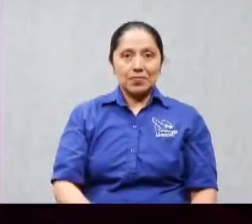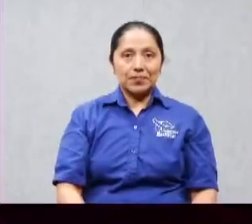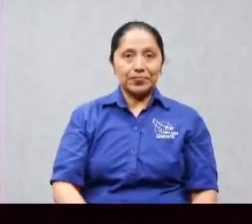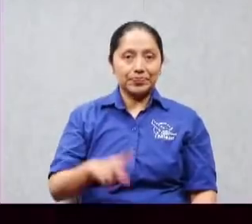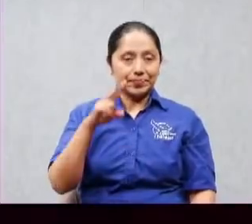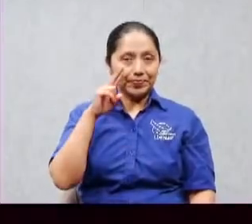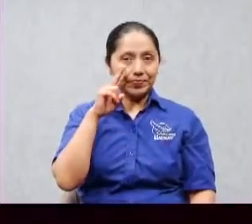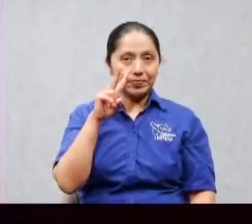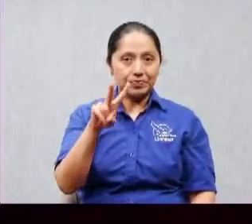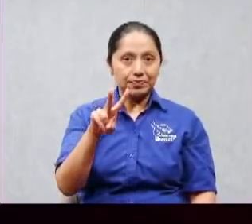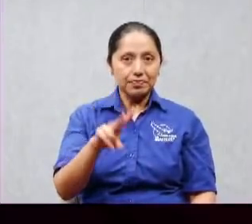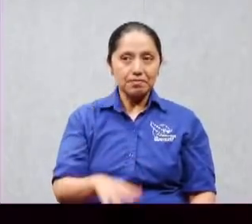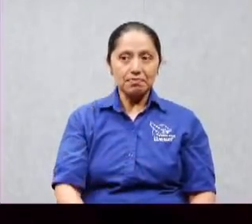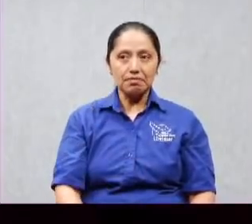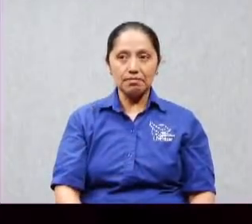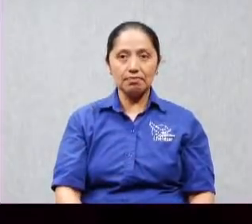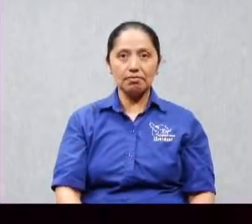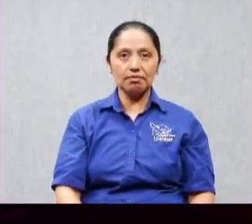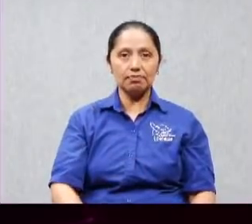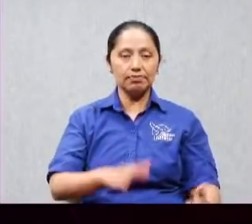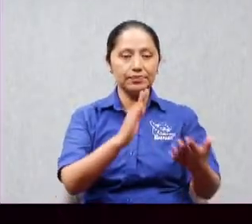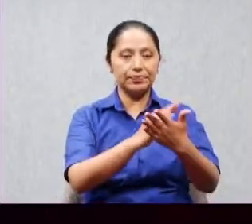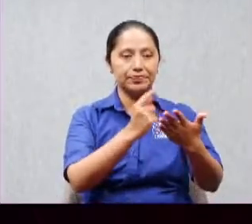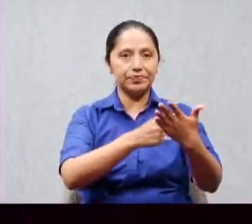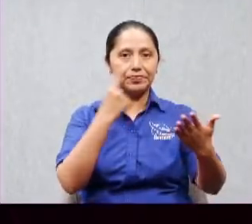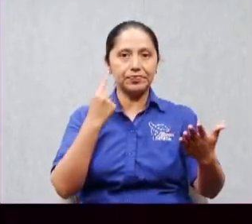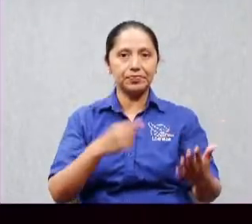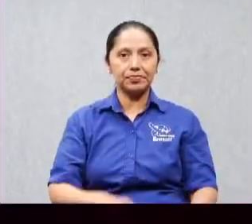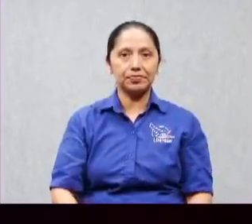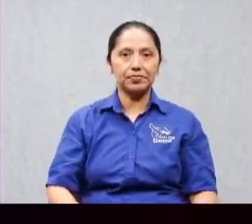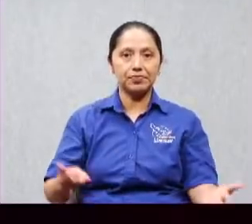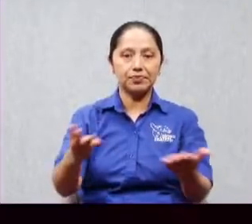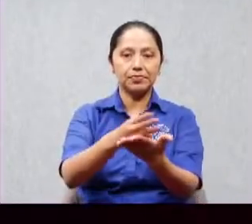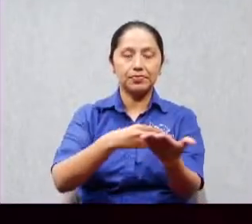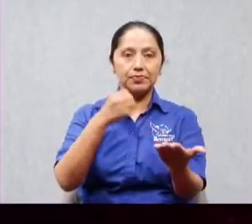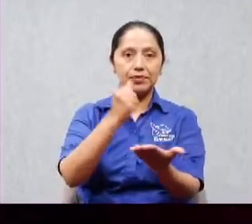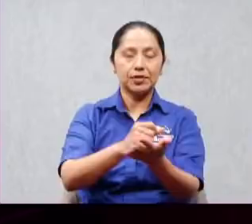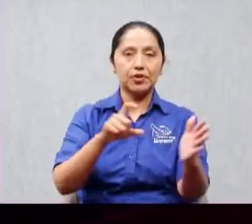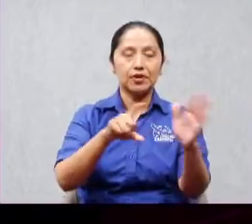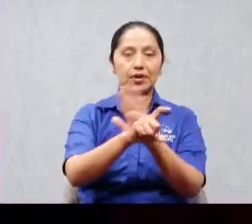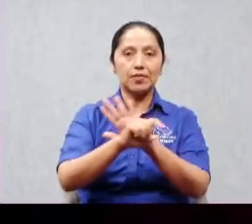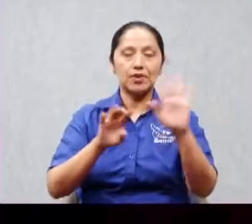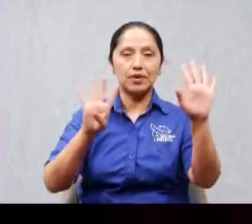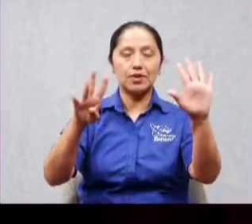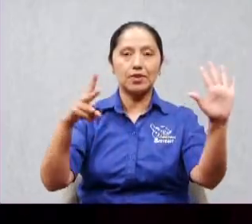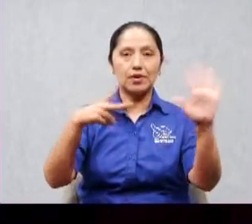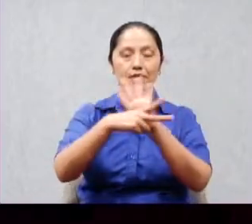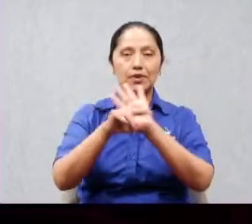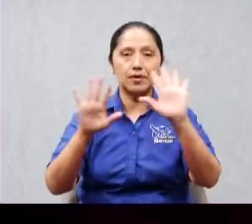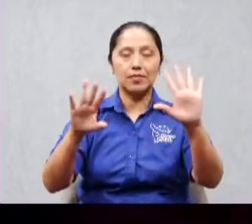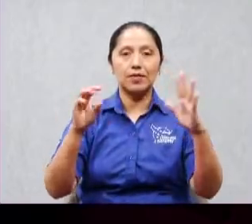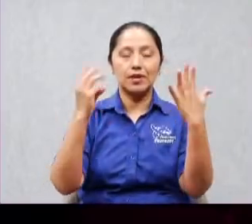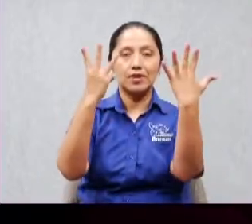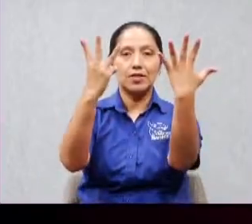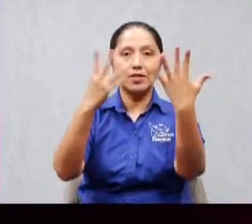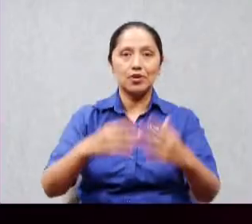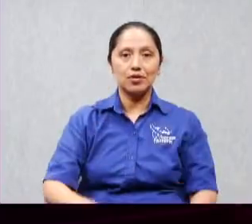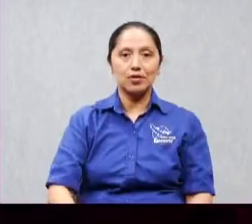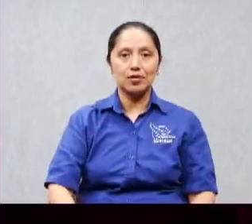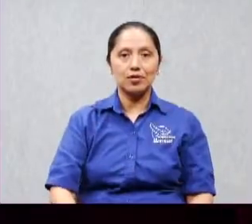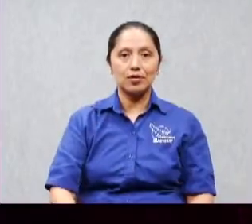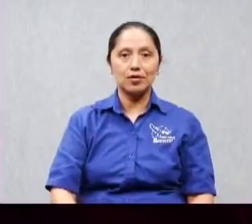pues esta es la Biblia al día Mateo 9 18 apenas terminó de